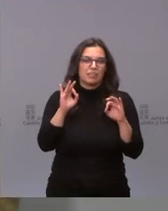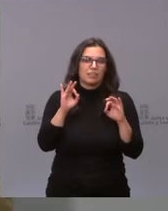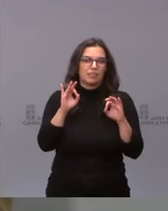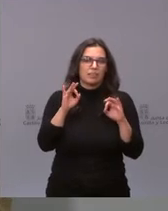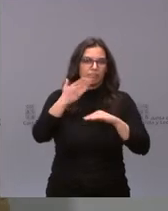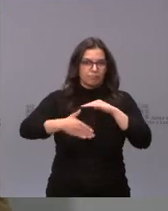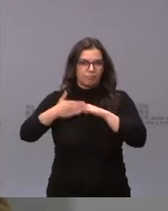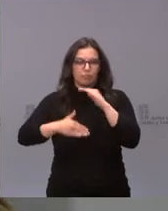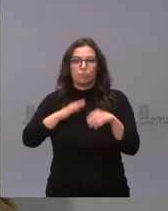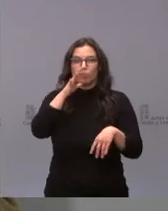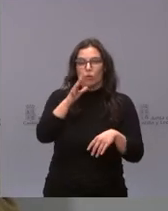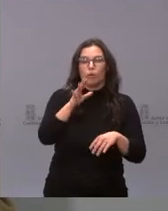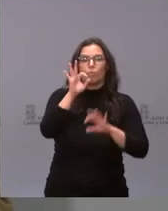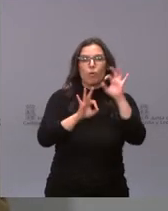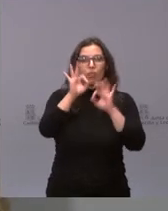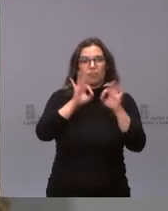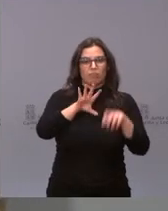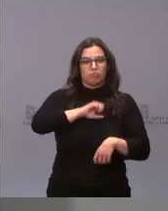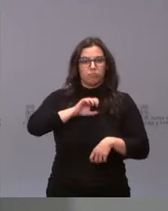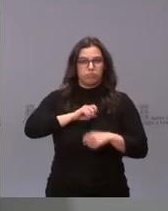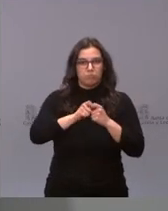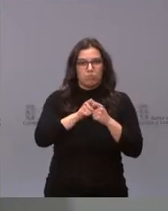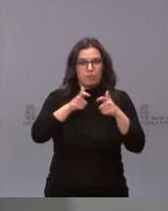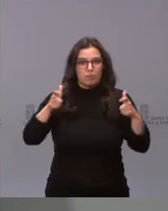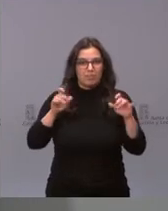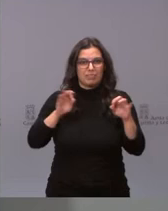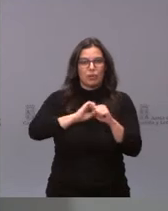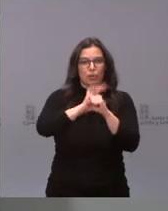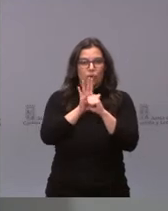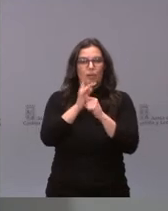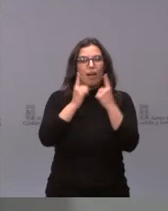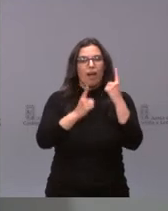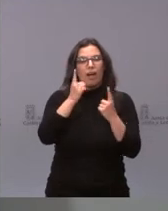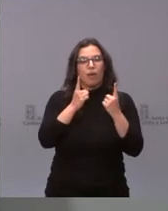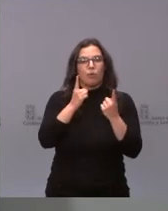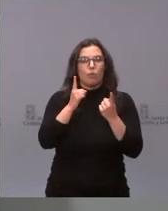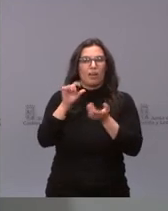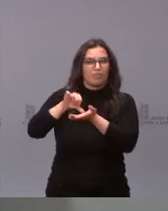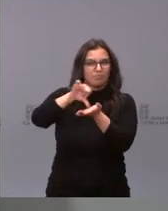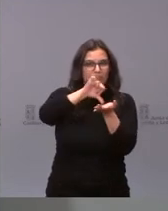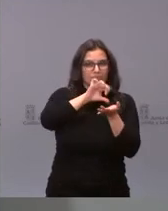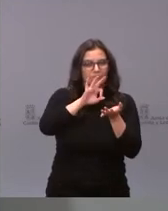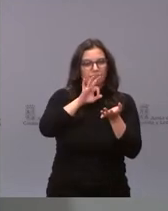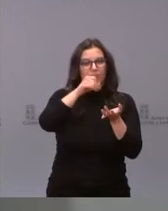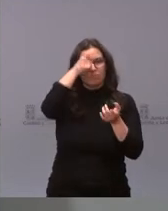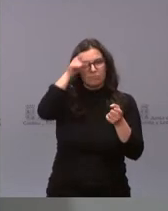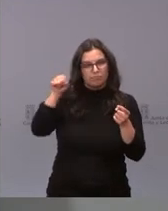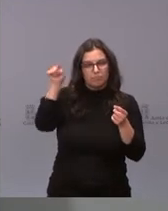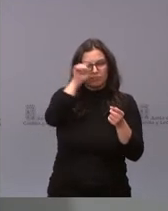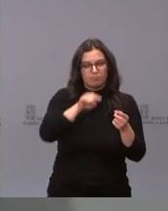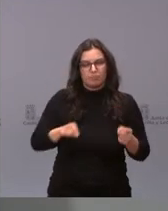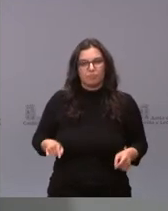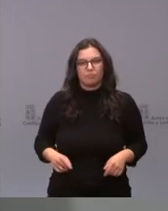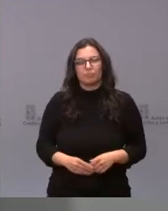por el aumento de la incidencia del COVID-19 en algunos de nuestros municipios.